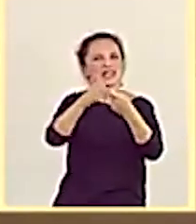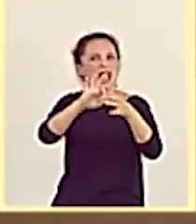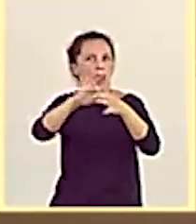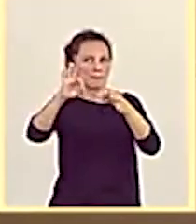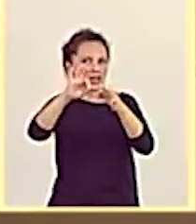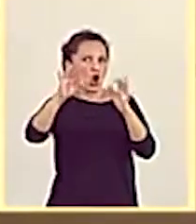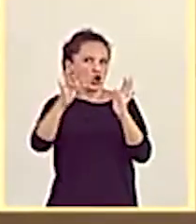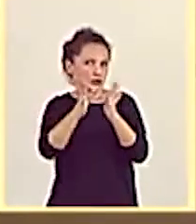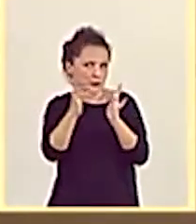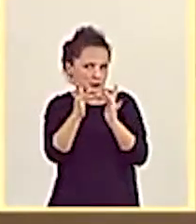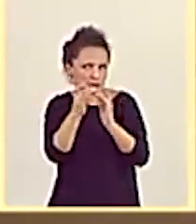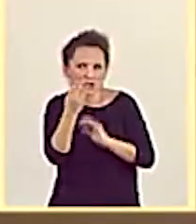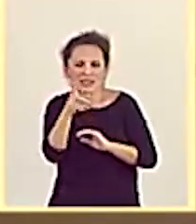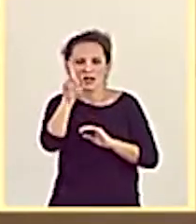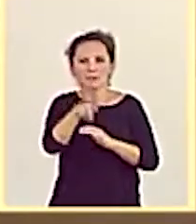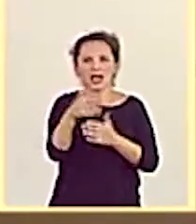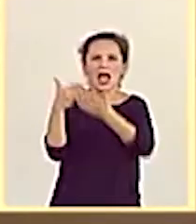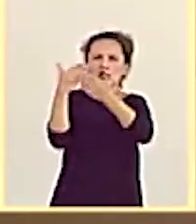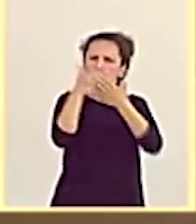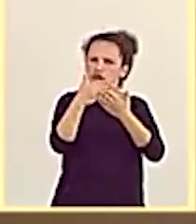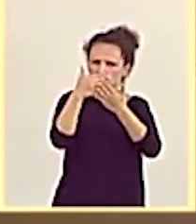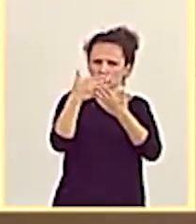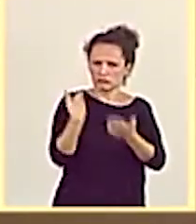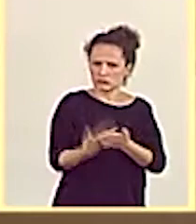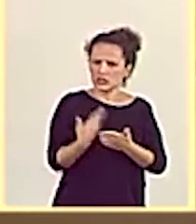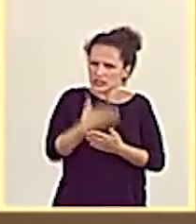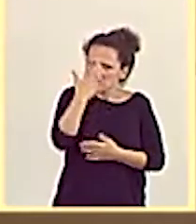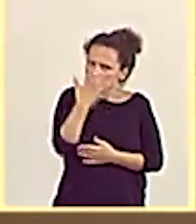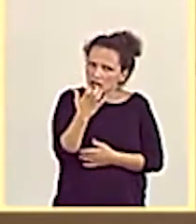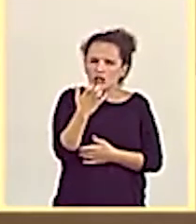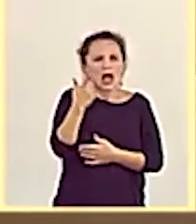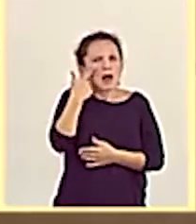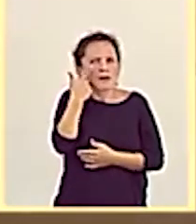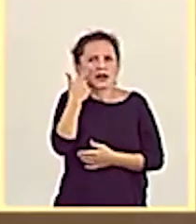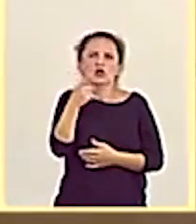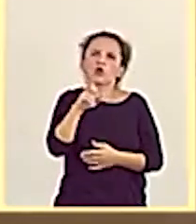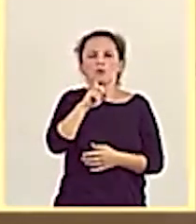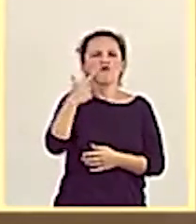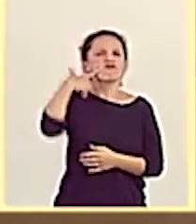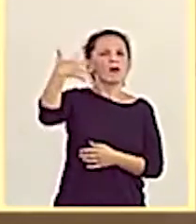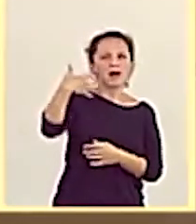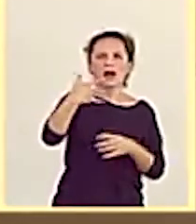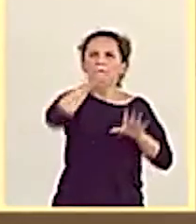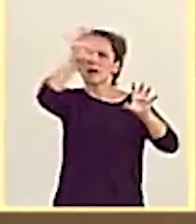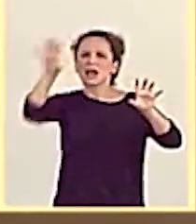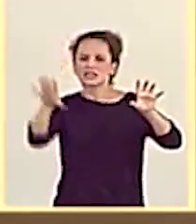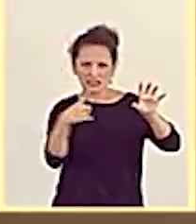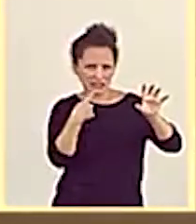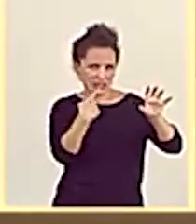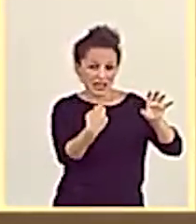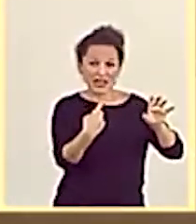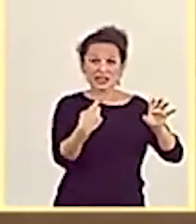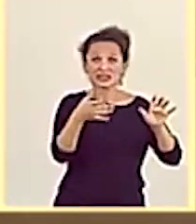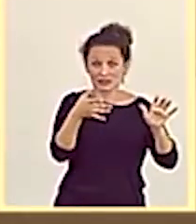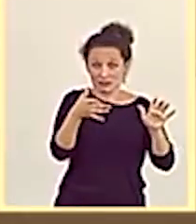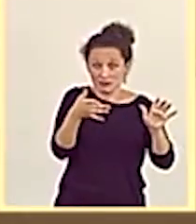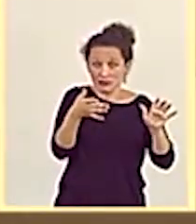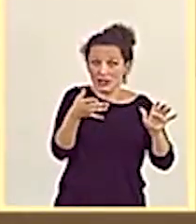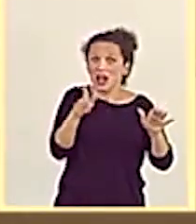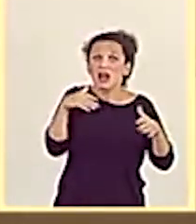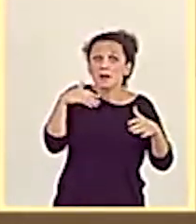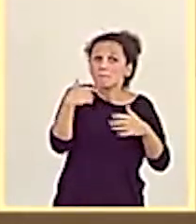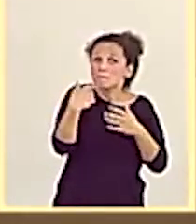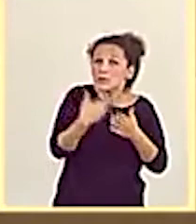reputados, serios, que escrutan la reputación de los países. Eso lo dicen y lo saben bien los